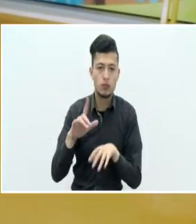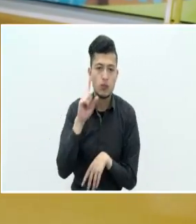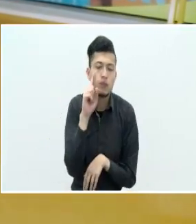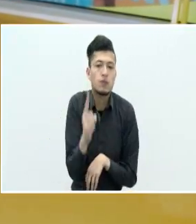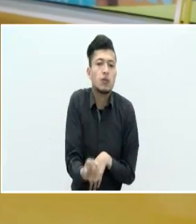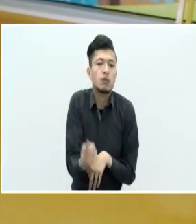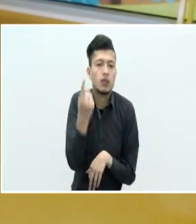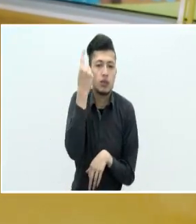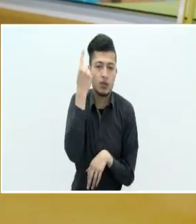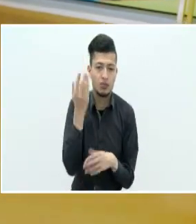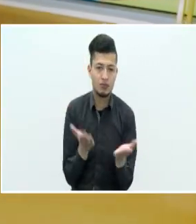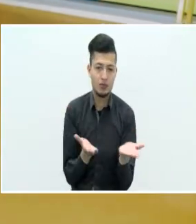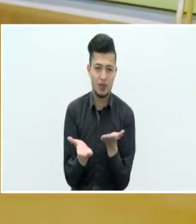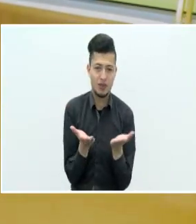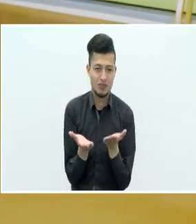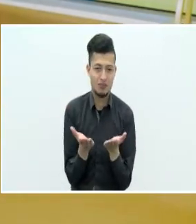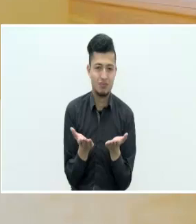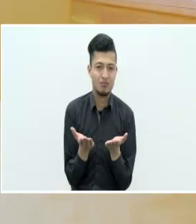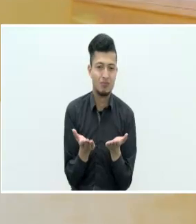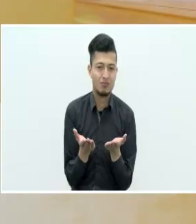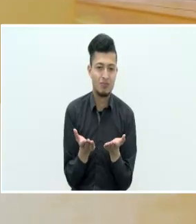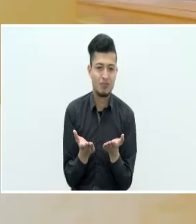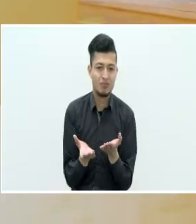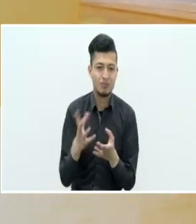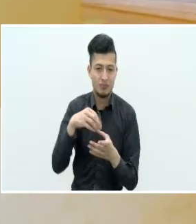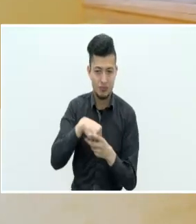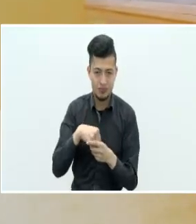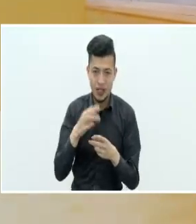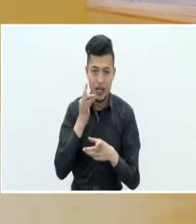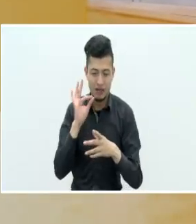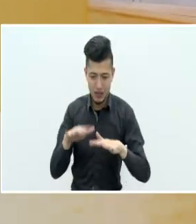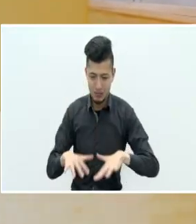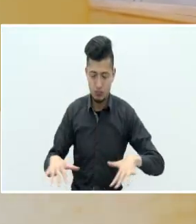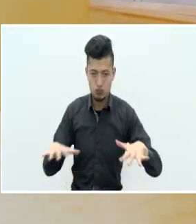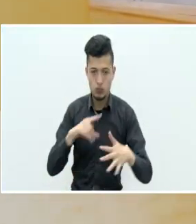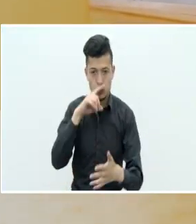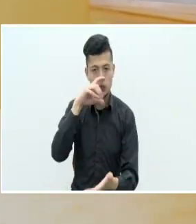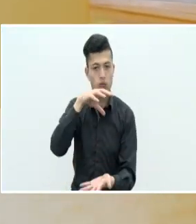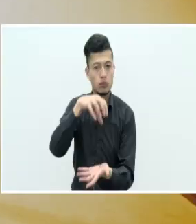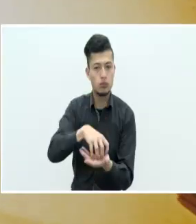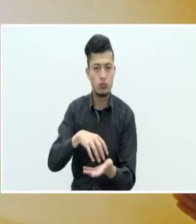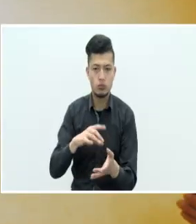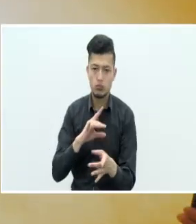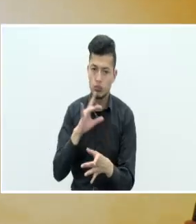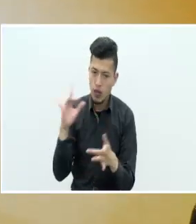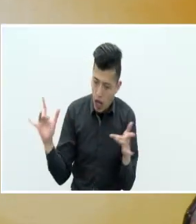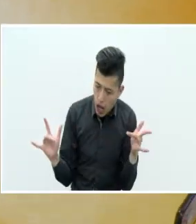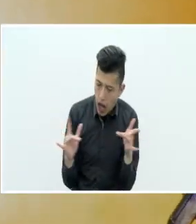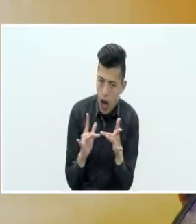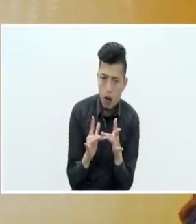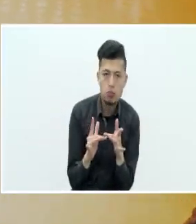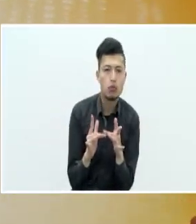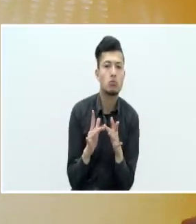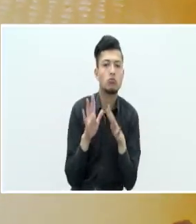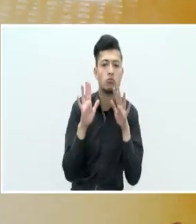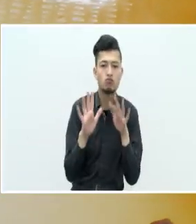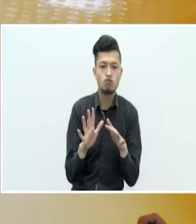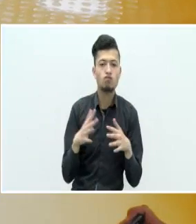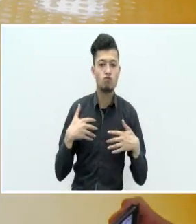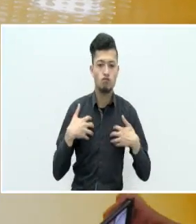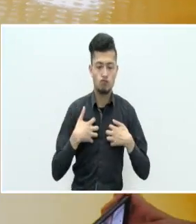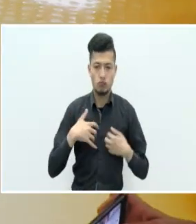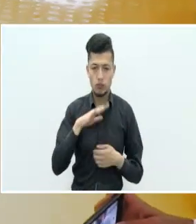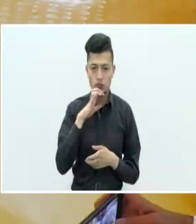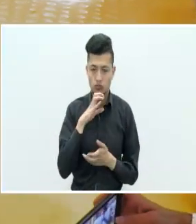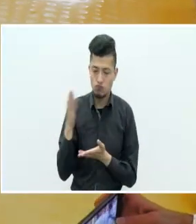servicio que se presta en el eje cafetero en un centro comercial totalmente pet friendly. ¿Qué quiere decir eso? Que no solamente